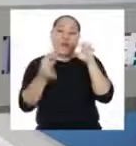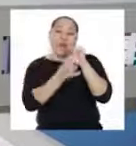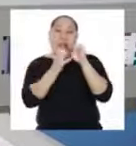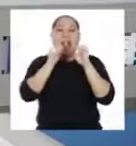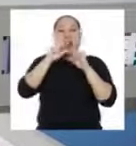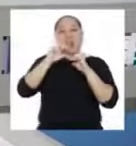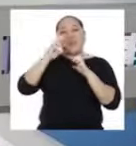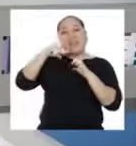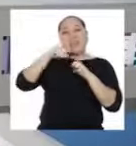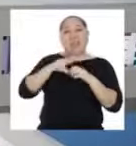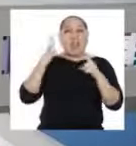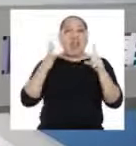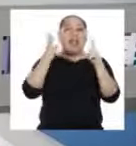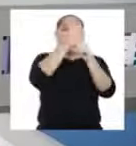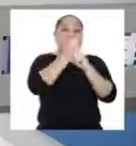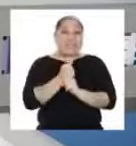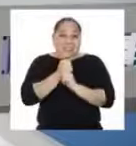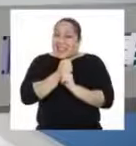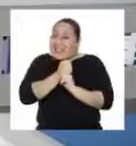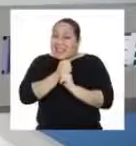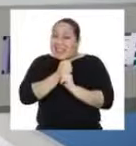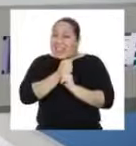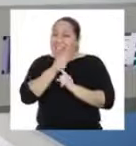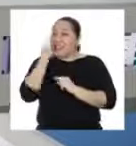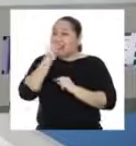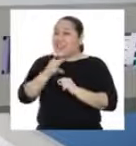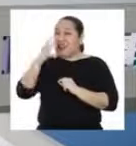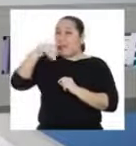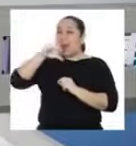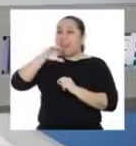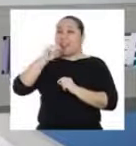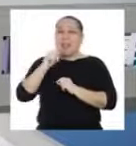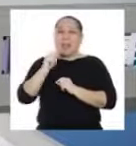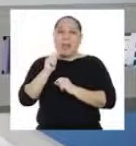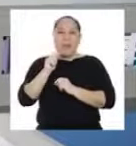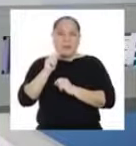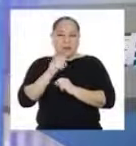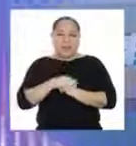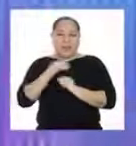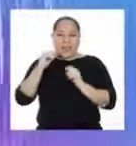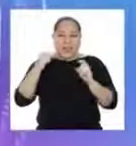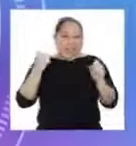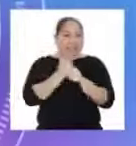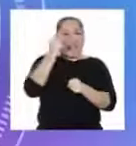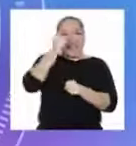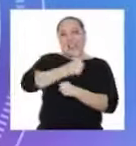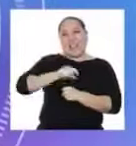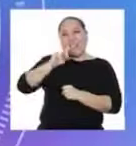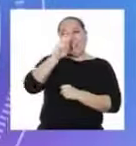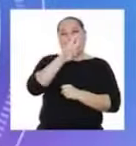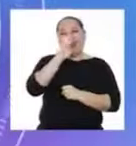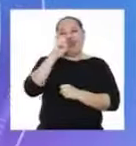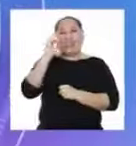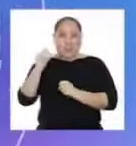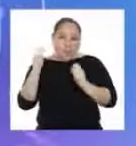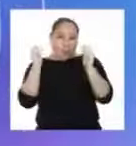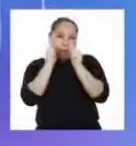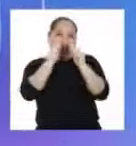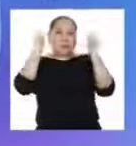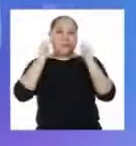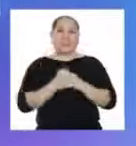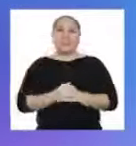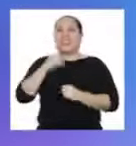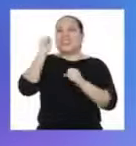Armadillo! ¡Han logrado que Makabot gane 200